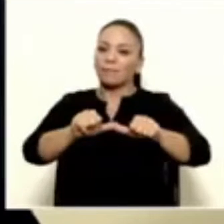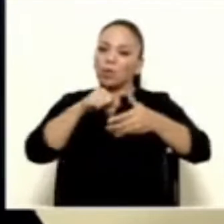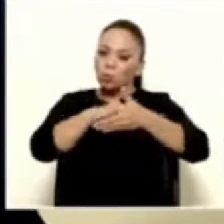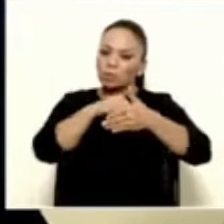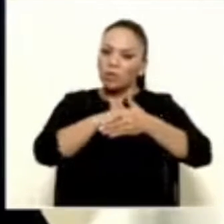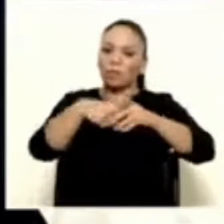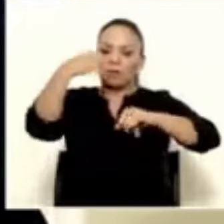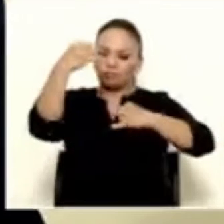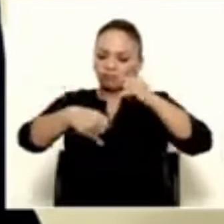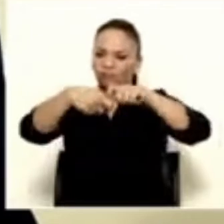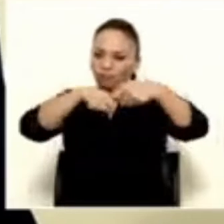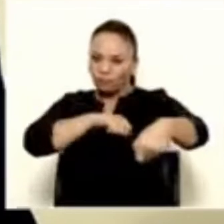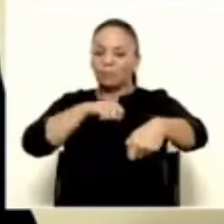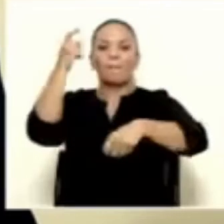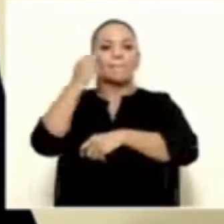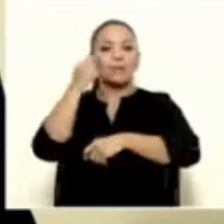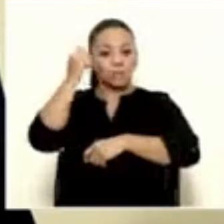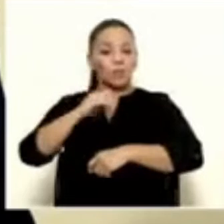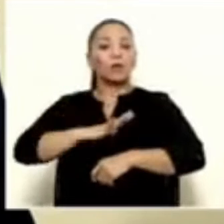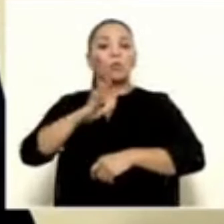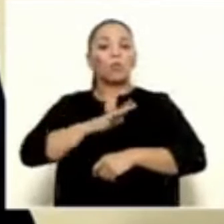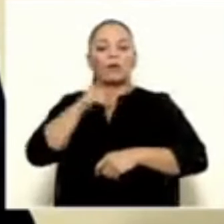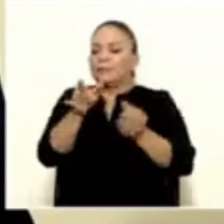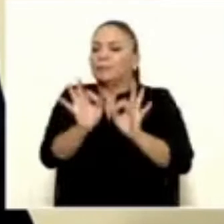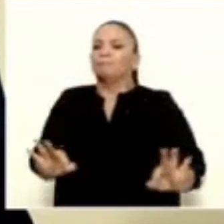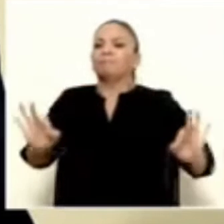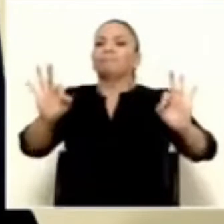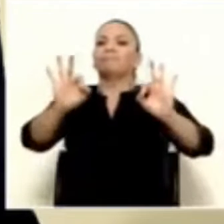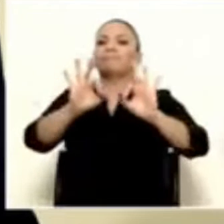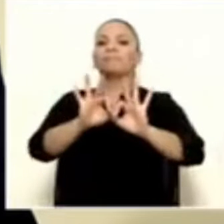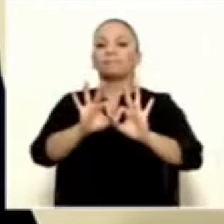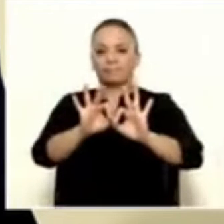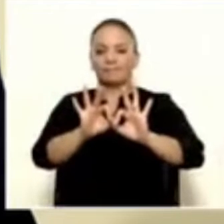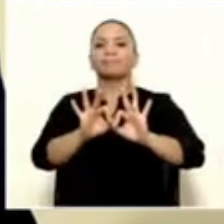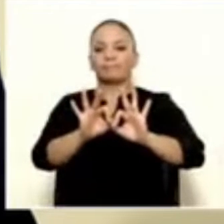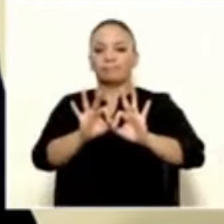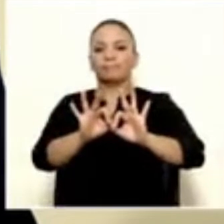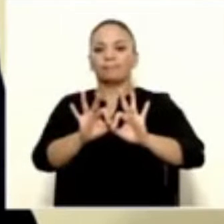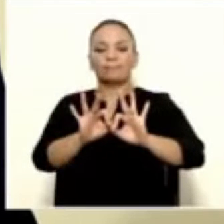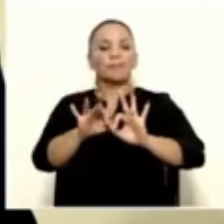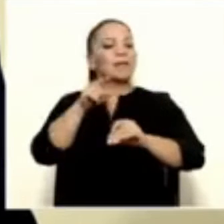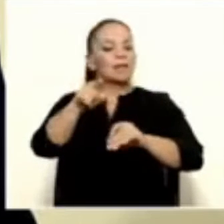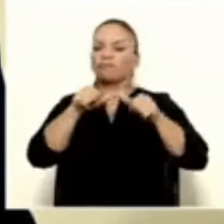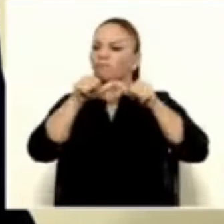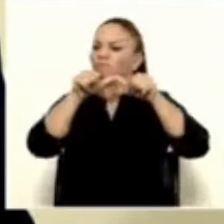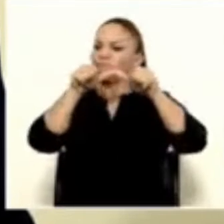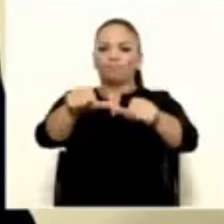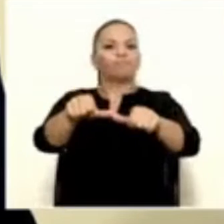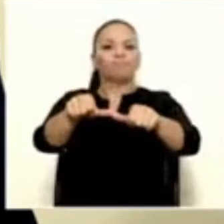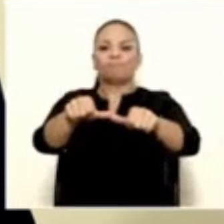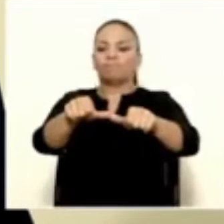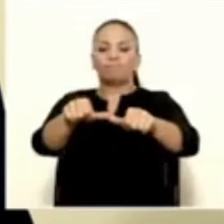las pensiones de lujo es incólume e inquebrantable.